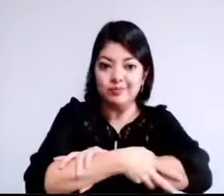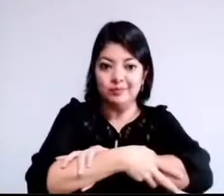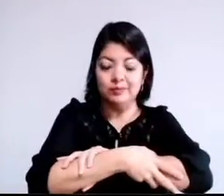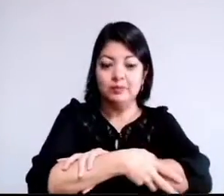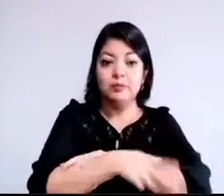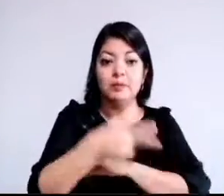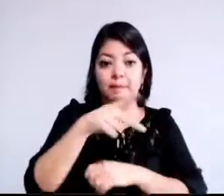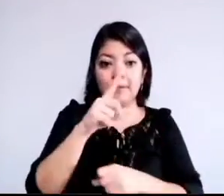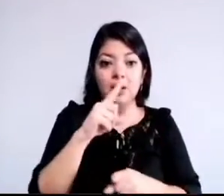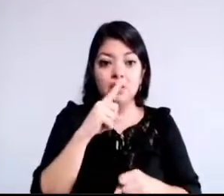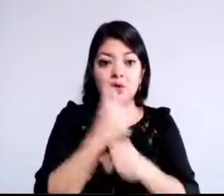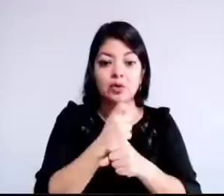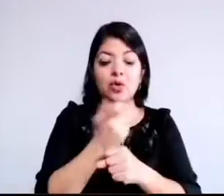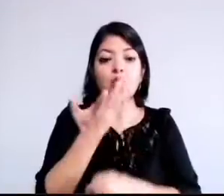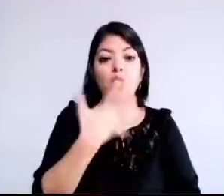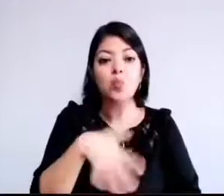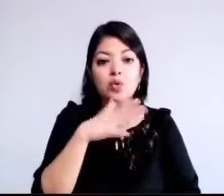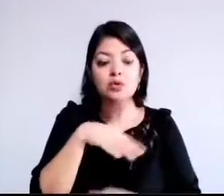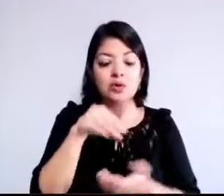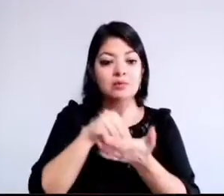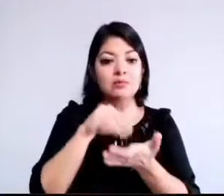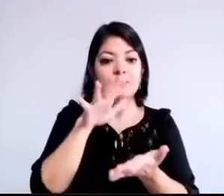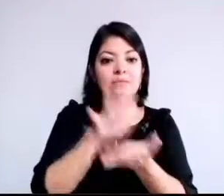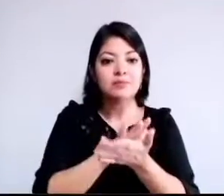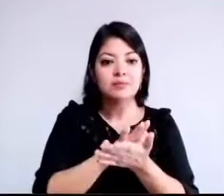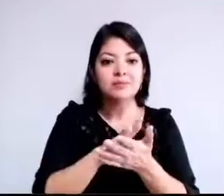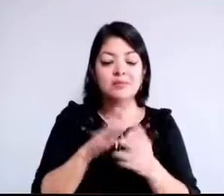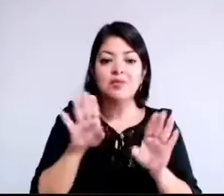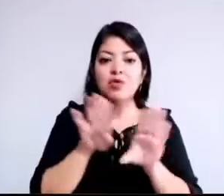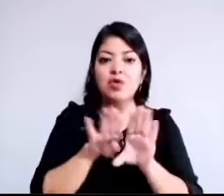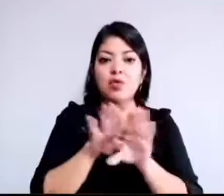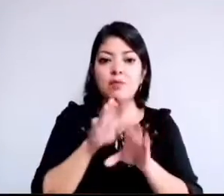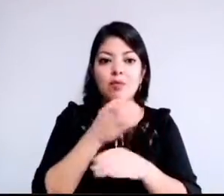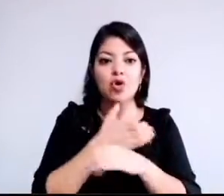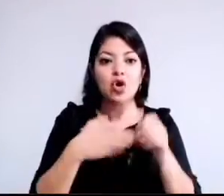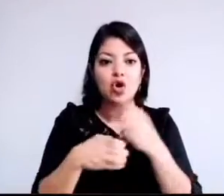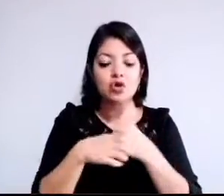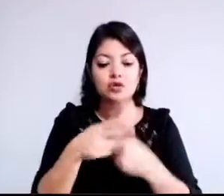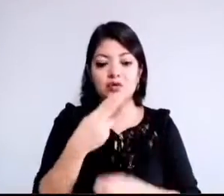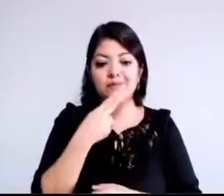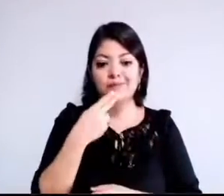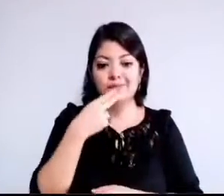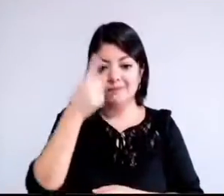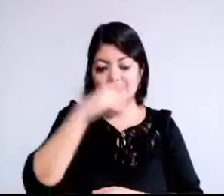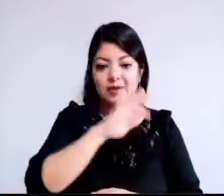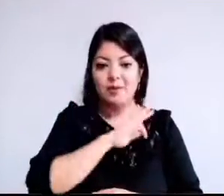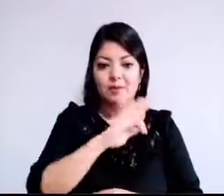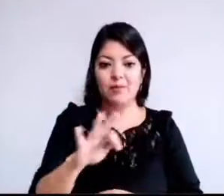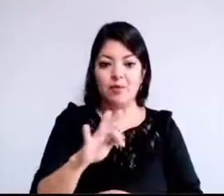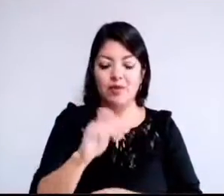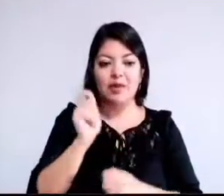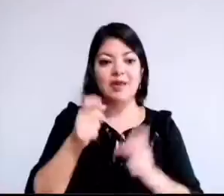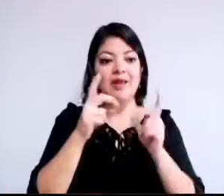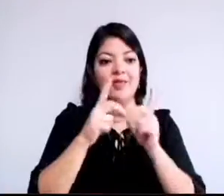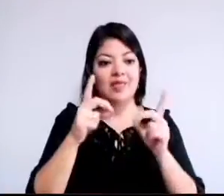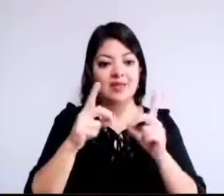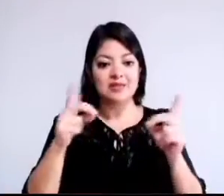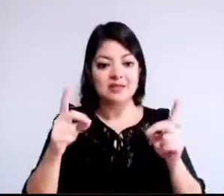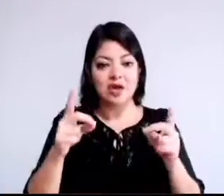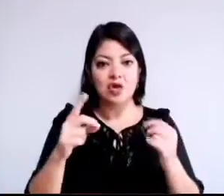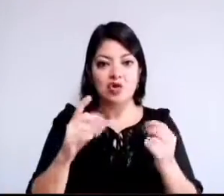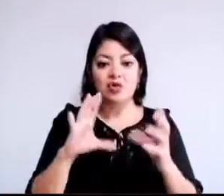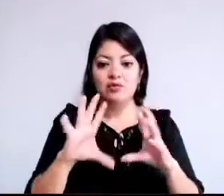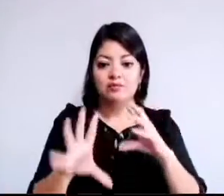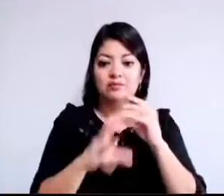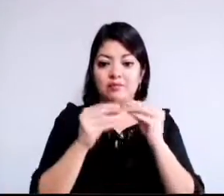busquemos establecer las herramientas que permitan garantizar el desarrollo integral